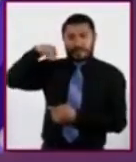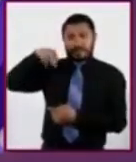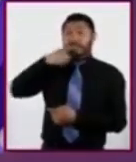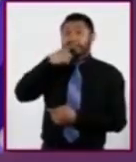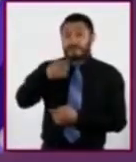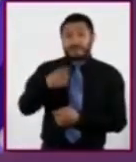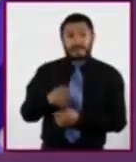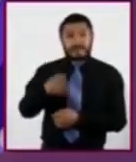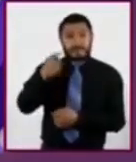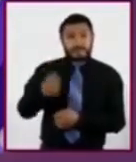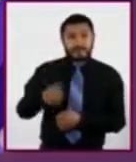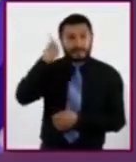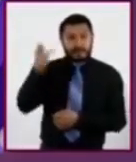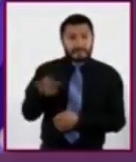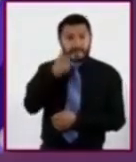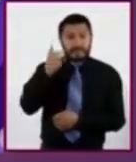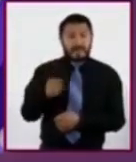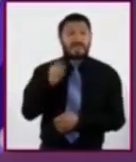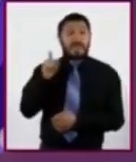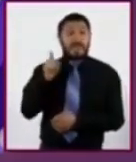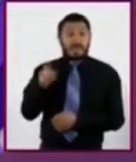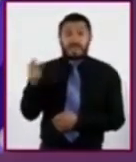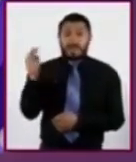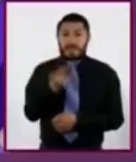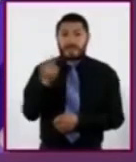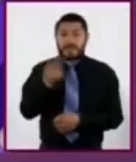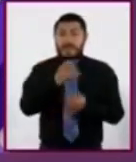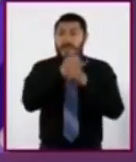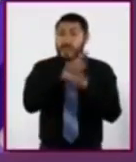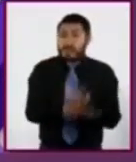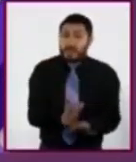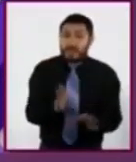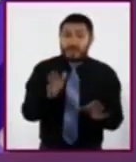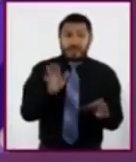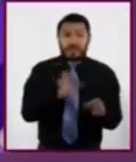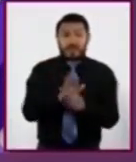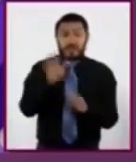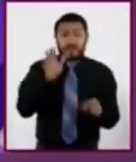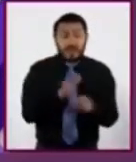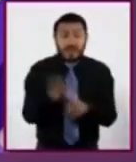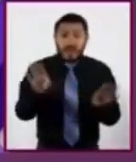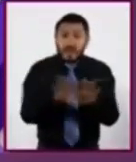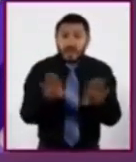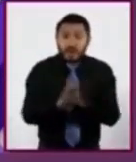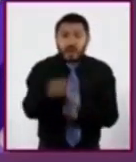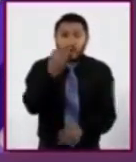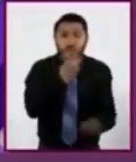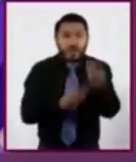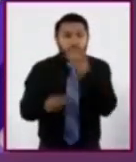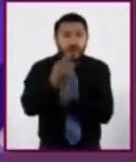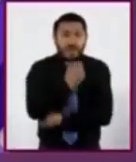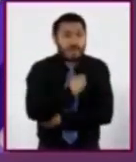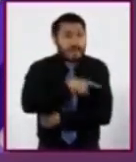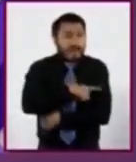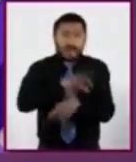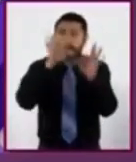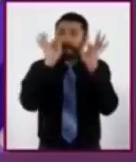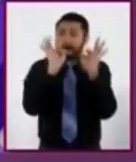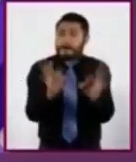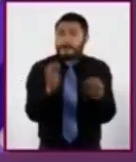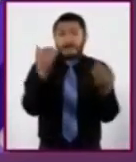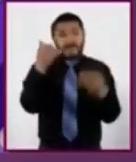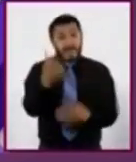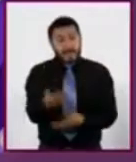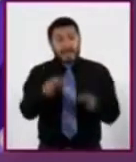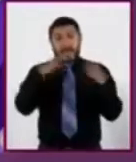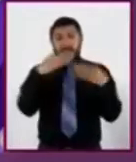pregunta que él necesita información sobre cómo alimentarse sanamente y acerca de las